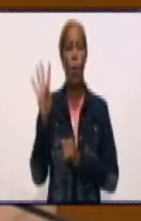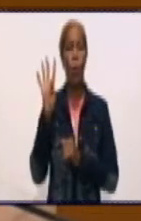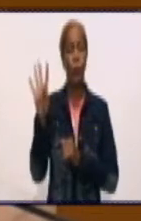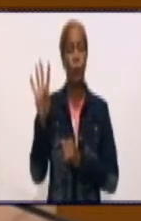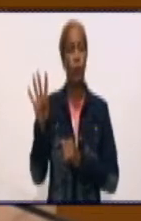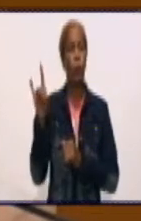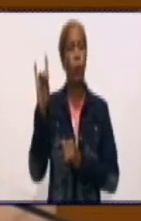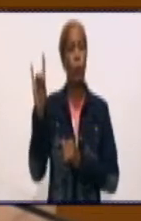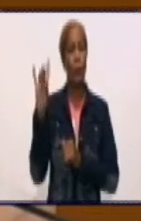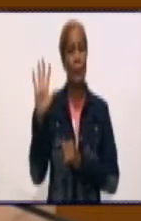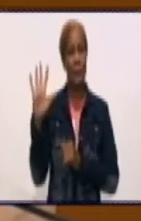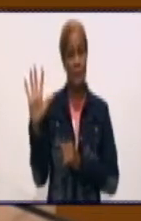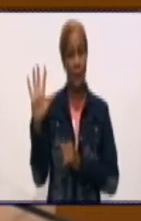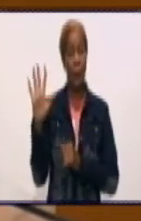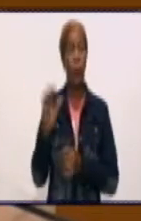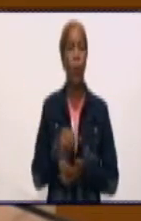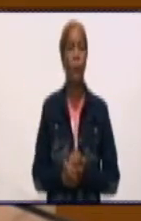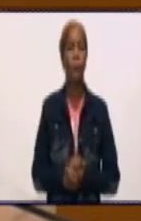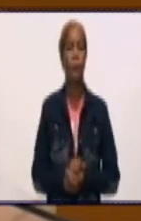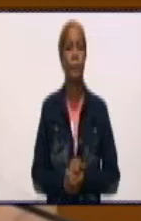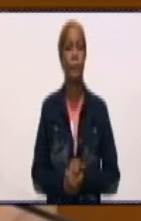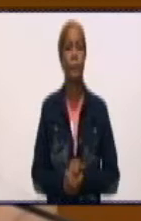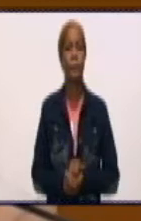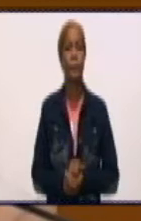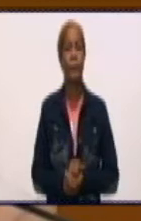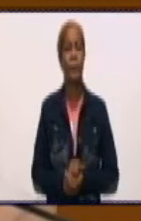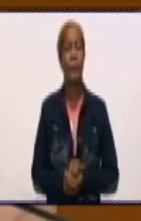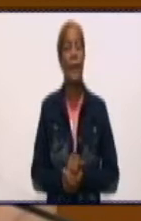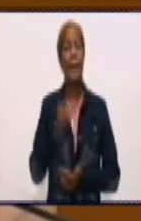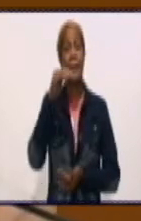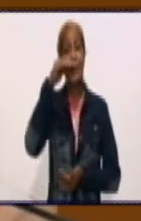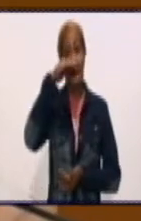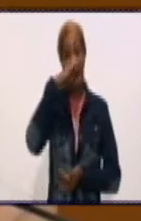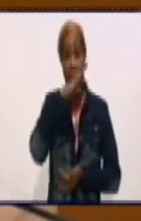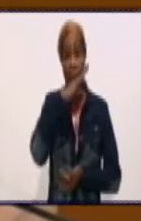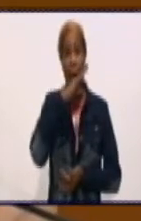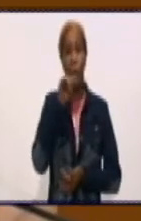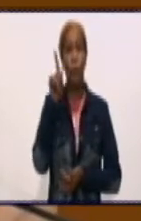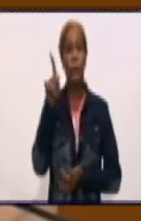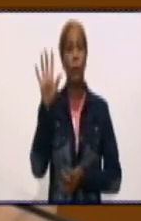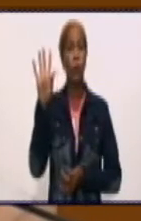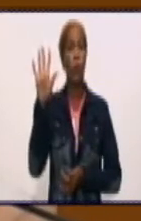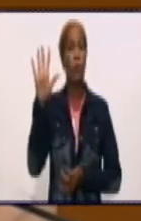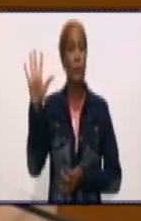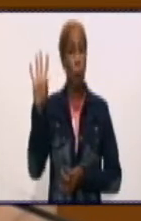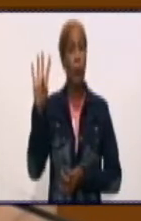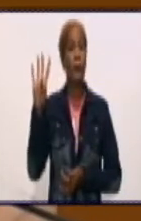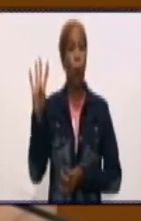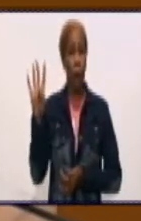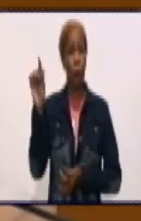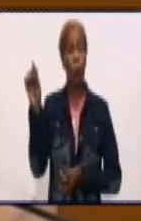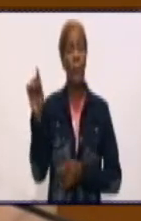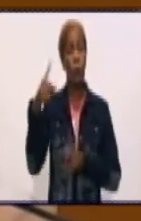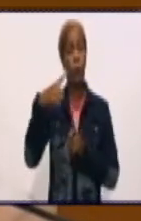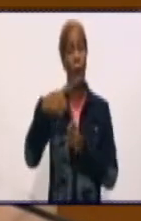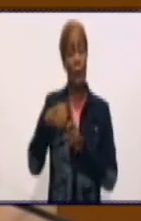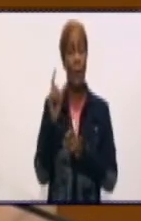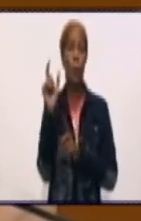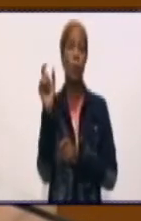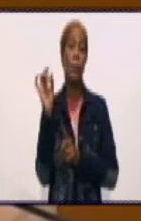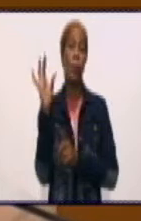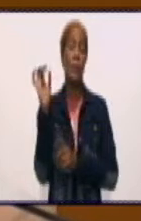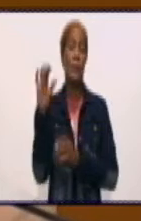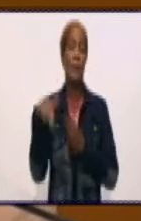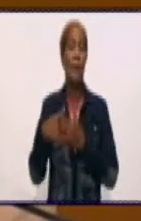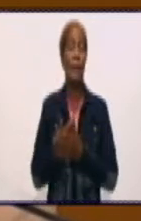374,1. Guisa, con 154 casos reportados en 15 días y una tasa de